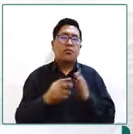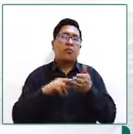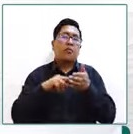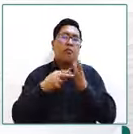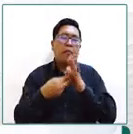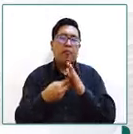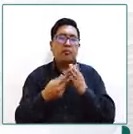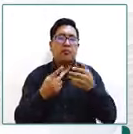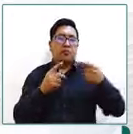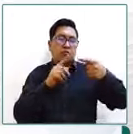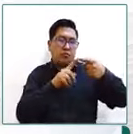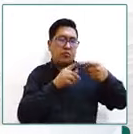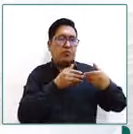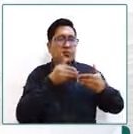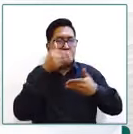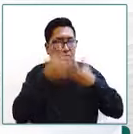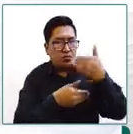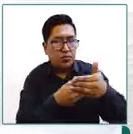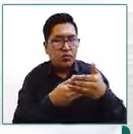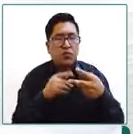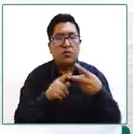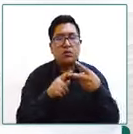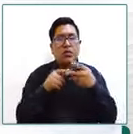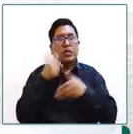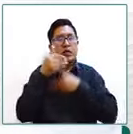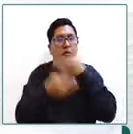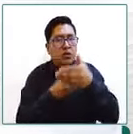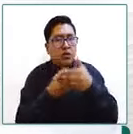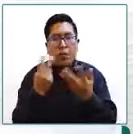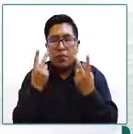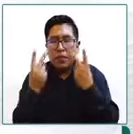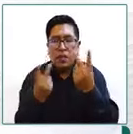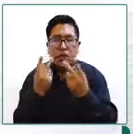primera y segunda etapa por estas visitas